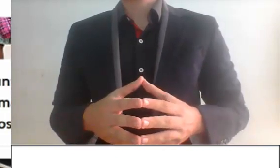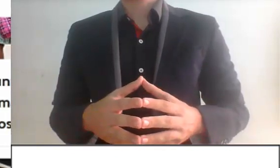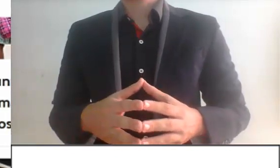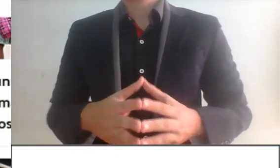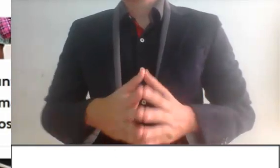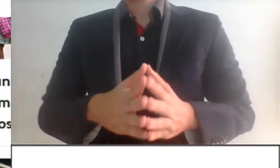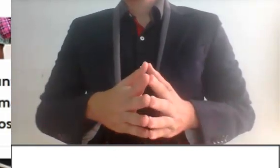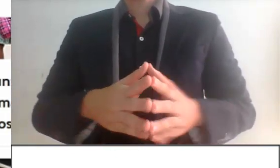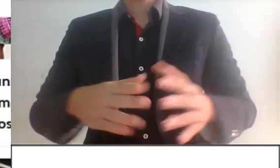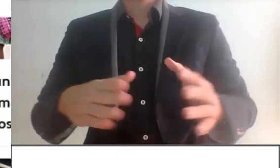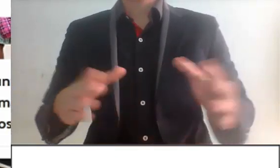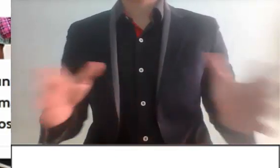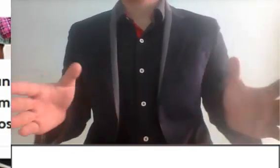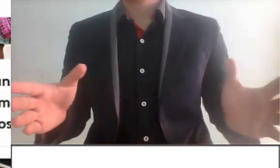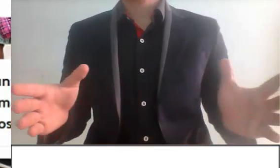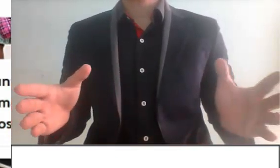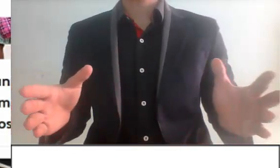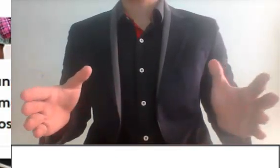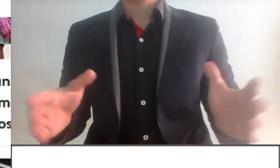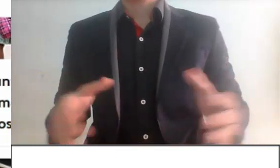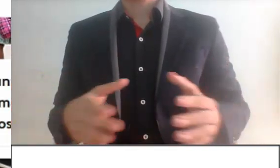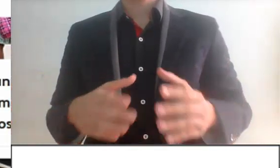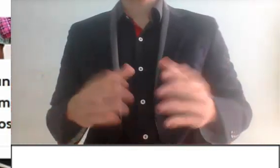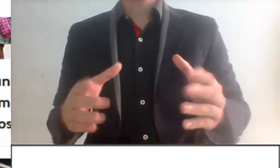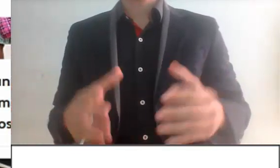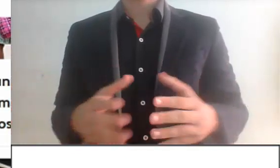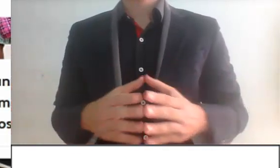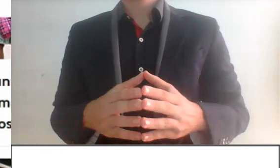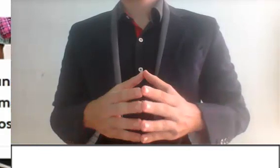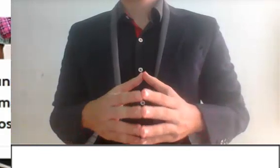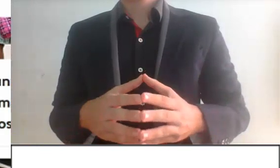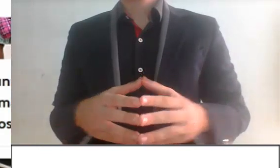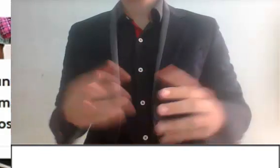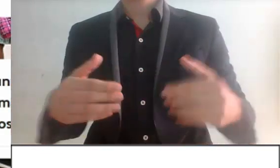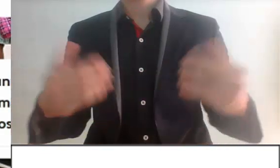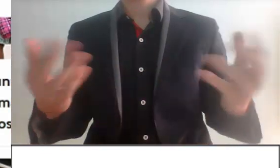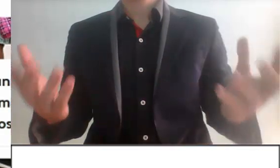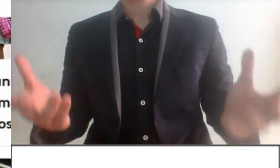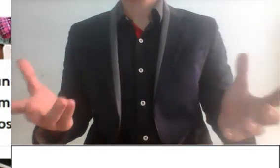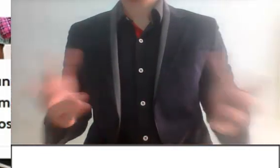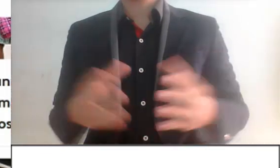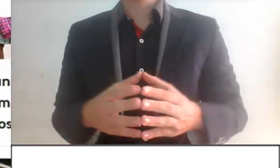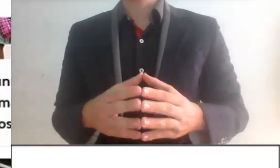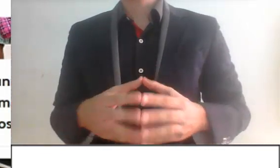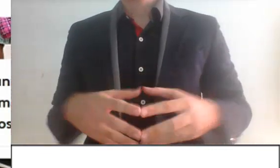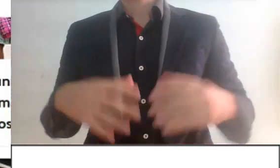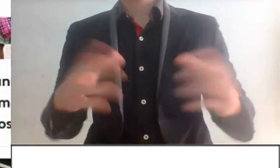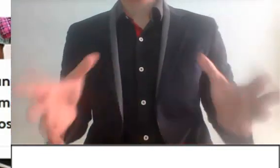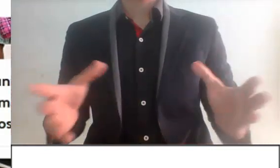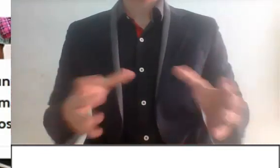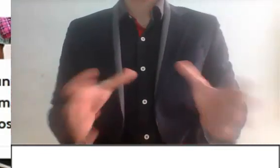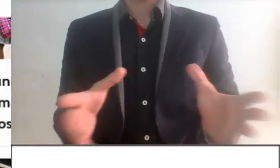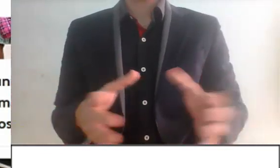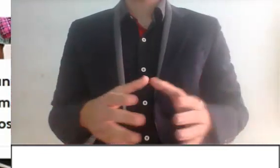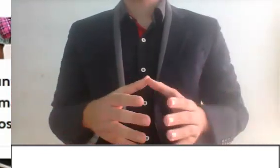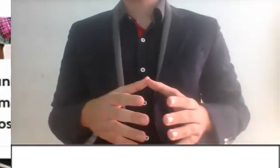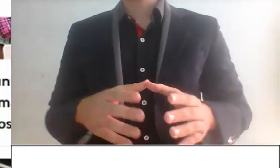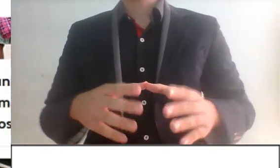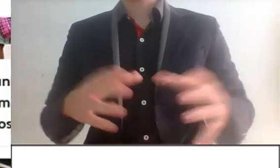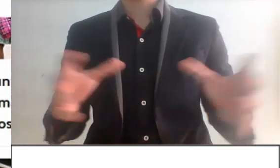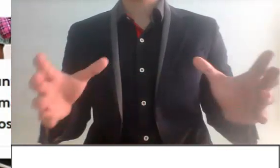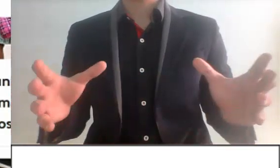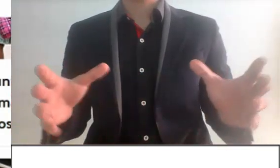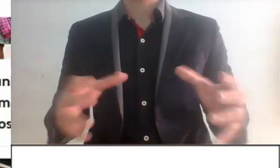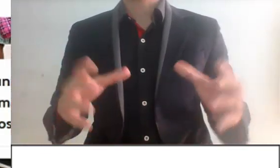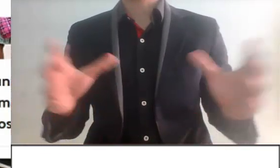recursos a nuestro país. No vamos hacia ninguna de esas cosas. El sector privado en este momento a lo mejor se encuentra un poco debilitado, pero eso no implica que